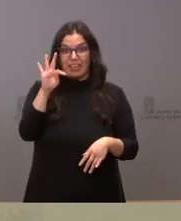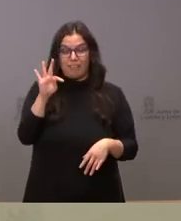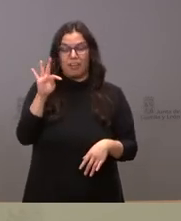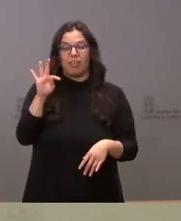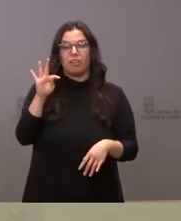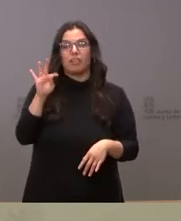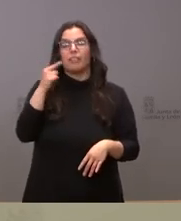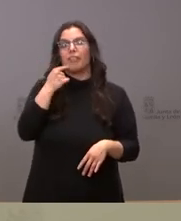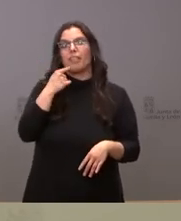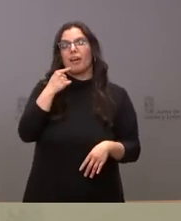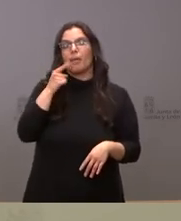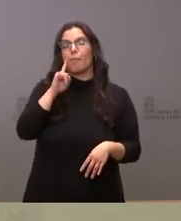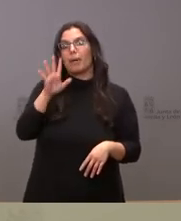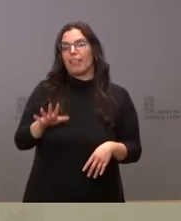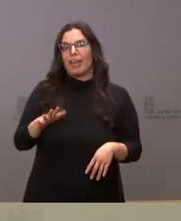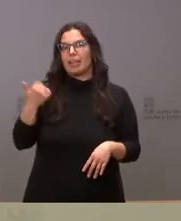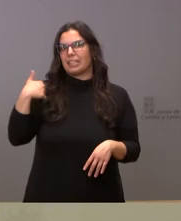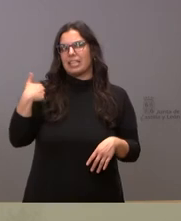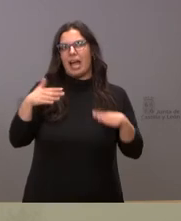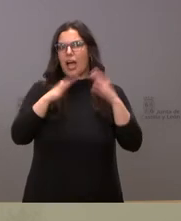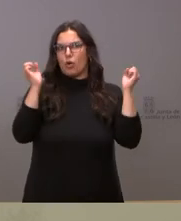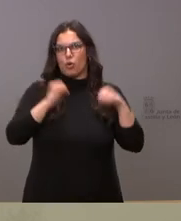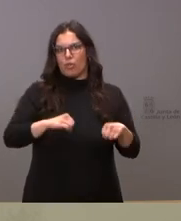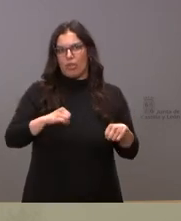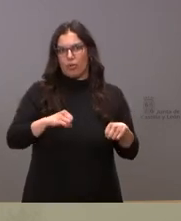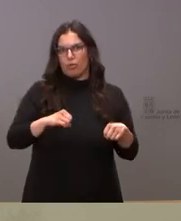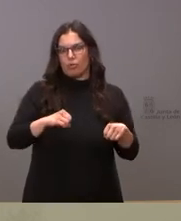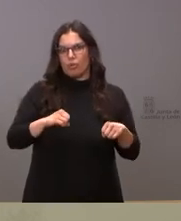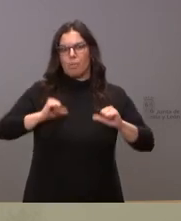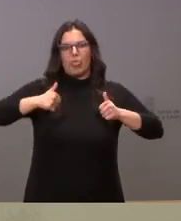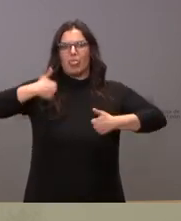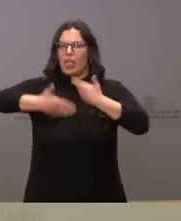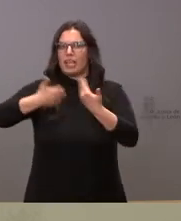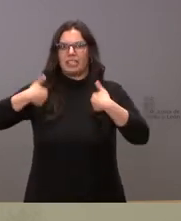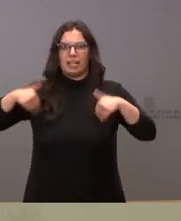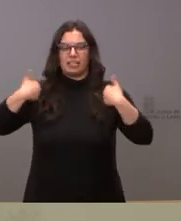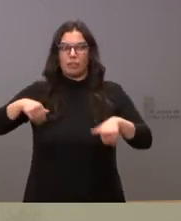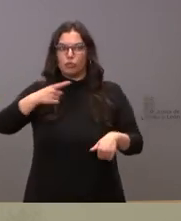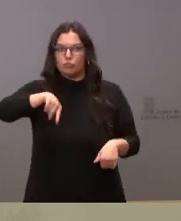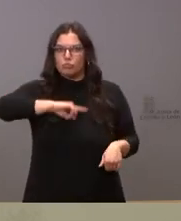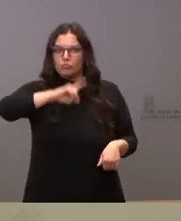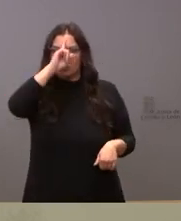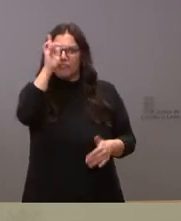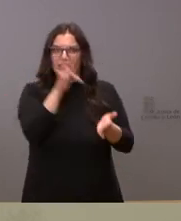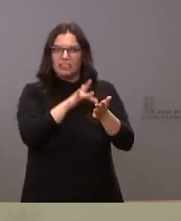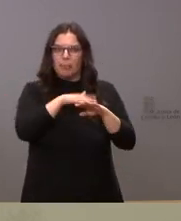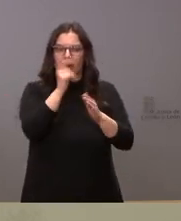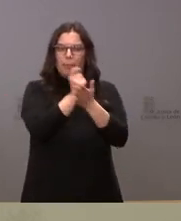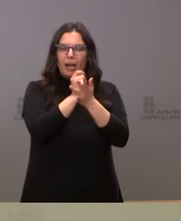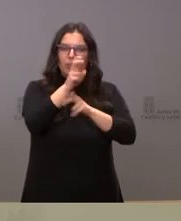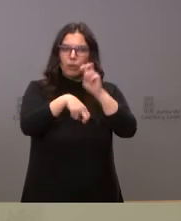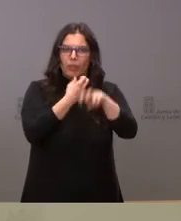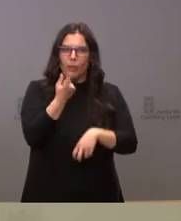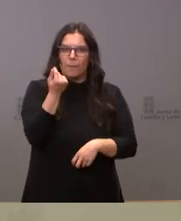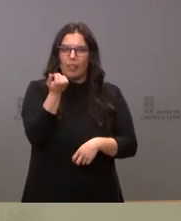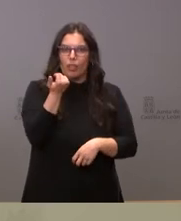daba a entender que era una cosa que ya estaba acordado que se les informaba que se iba a poner en marcha entonces no sé si ustedes tienen alguna fecha de actualización